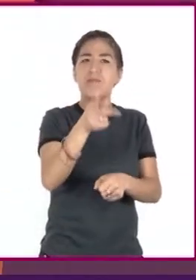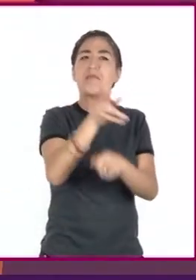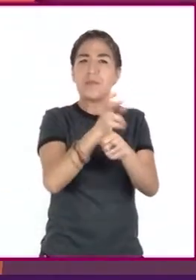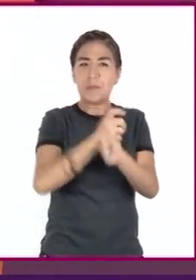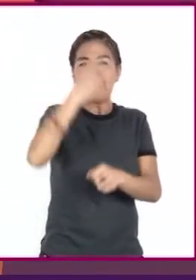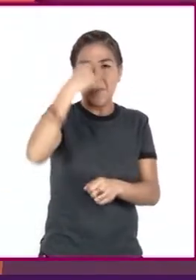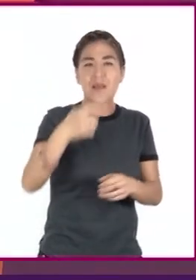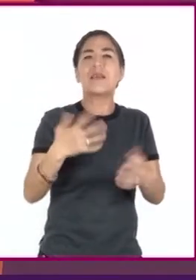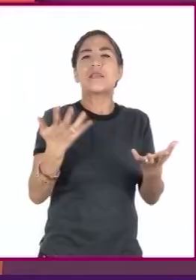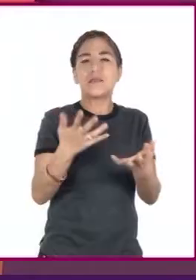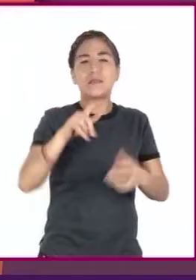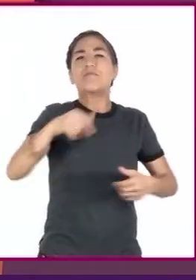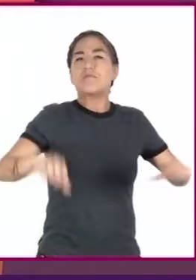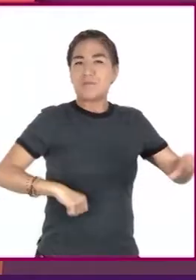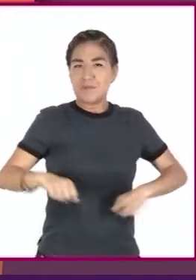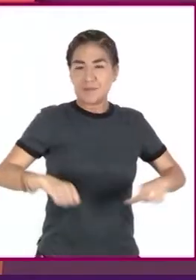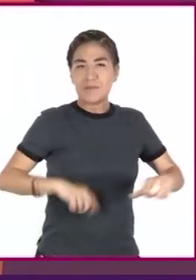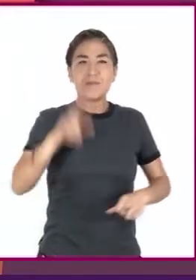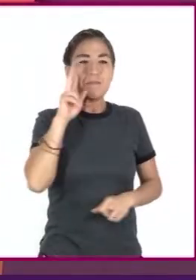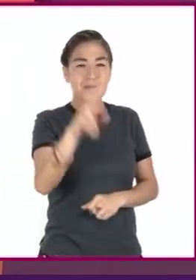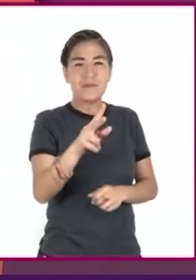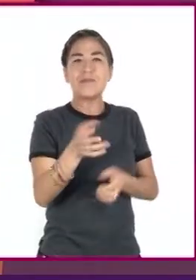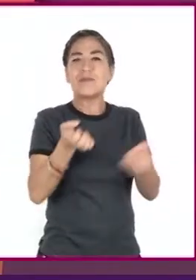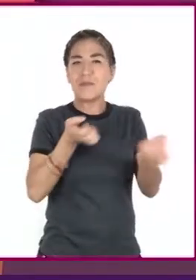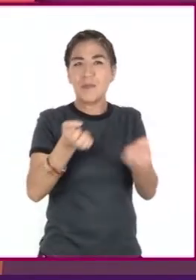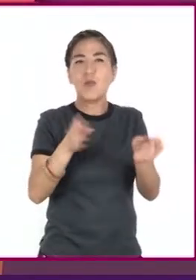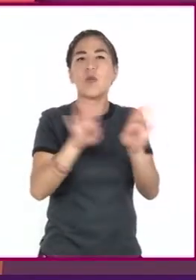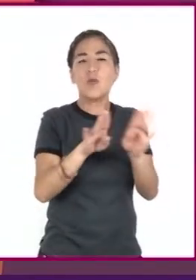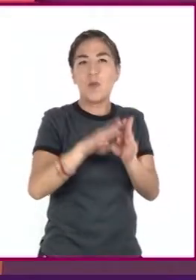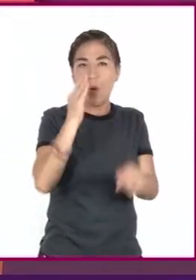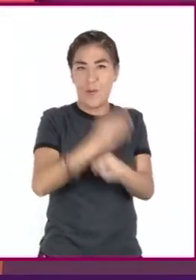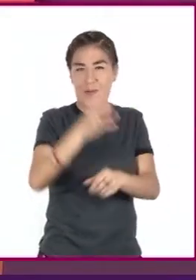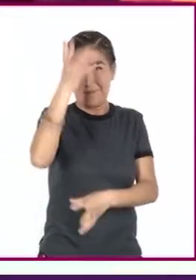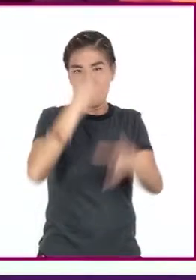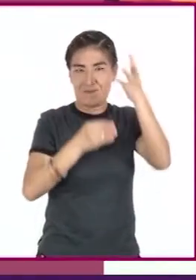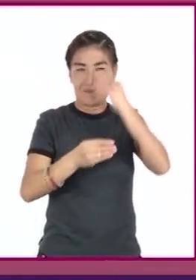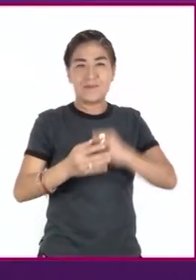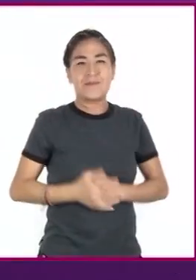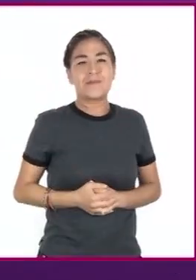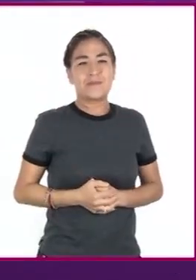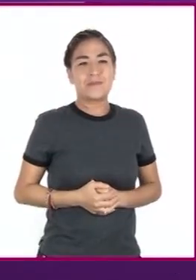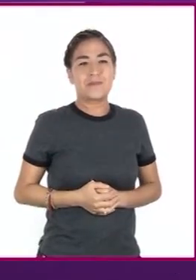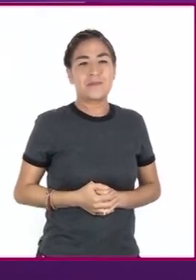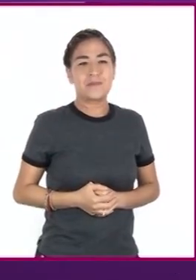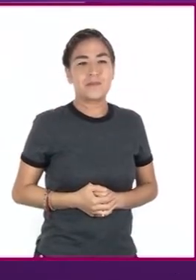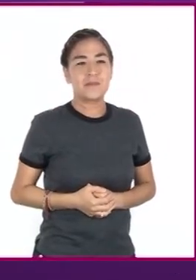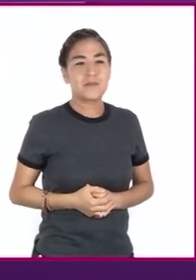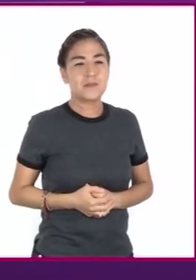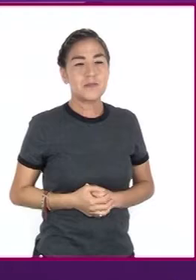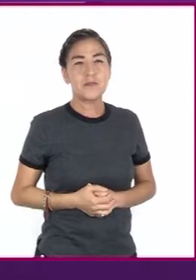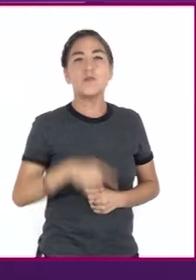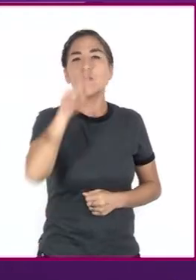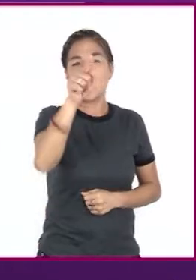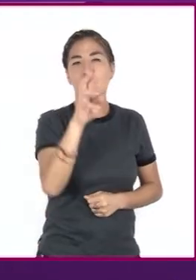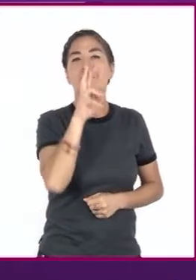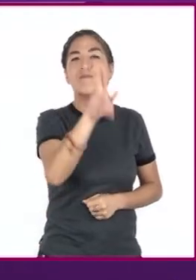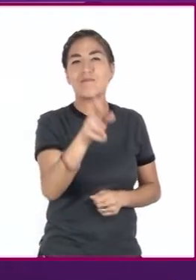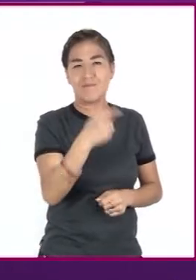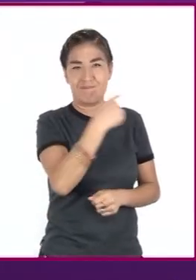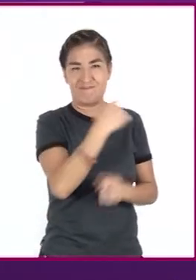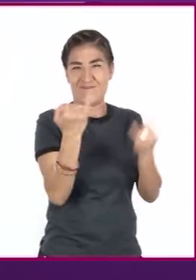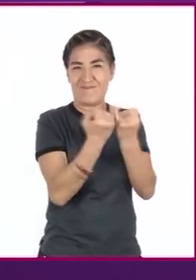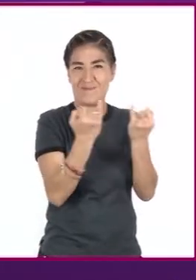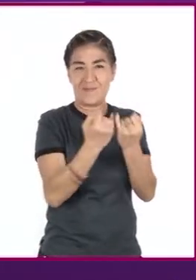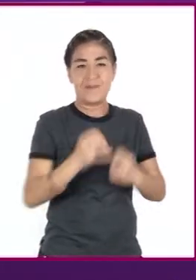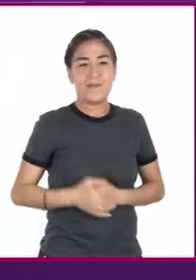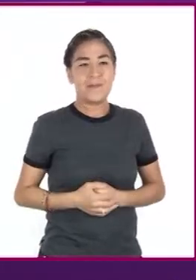resolvamos el siguiente ejercicio para poder fortalecer lo que aprendimos hoy. Resuelve el siguiente crucigrama,